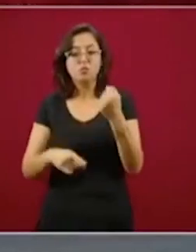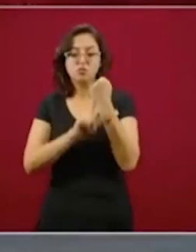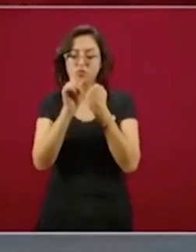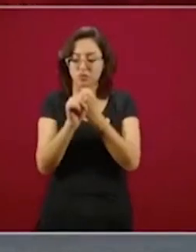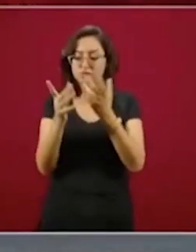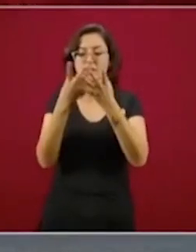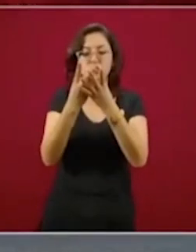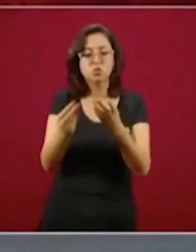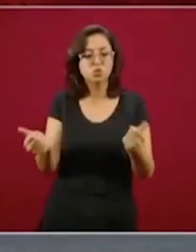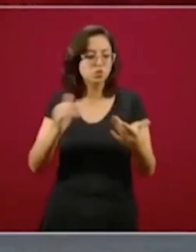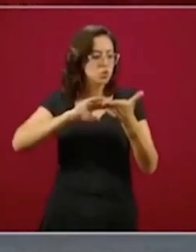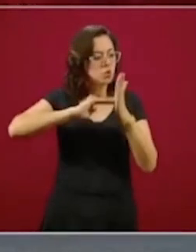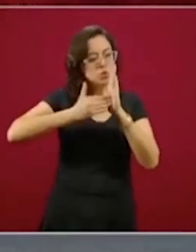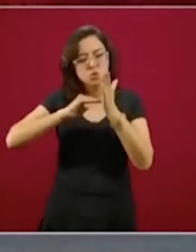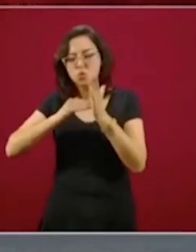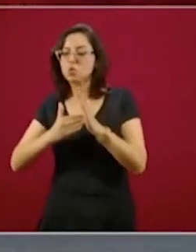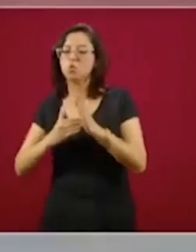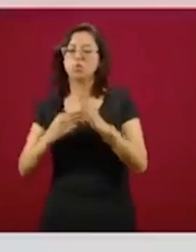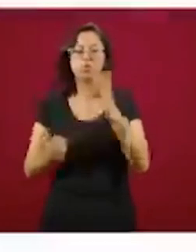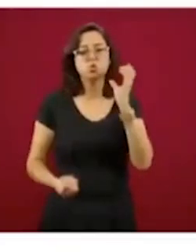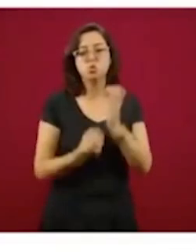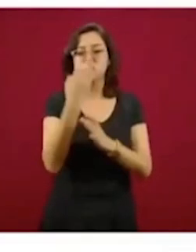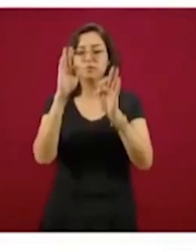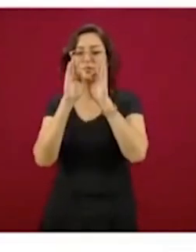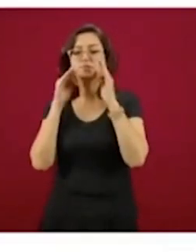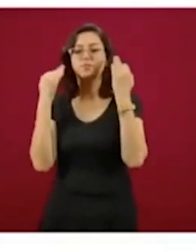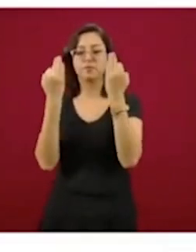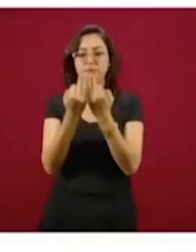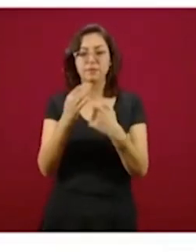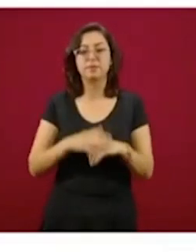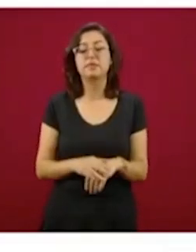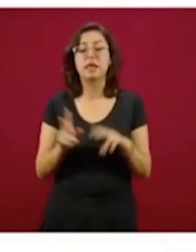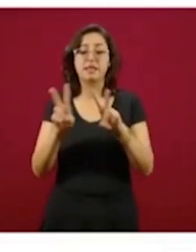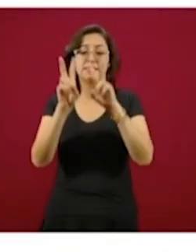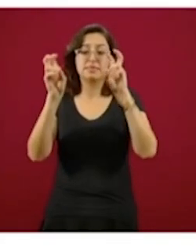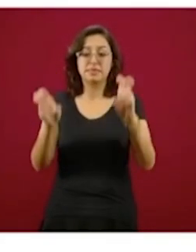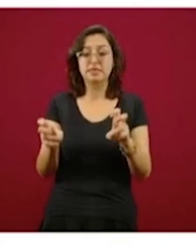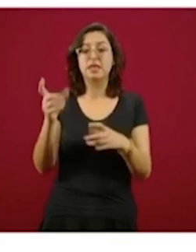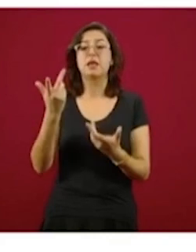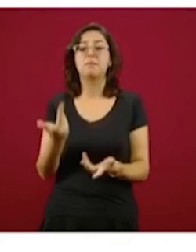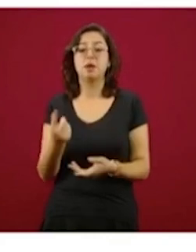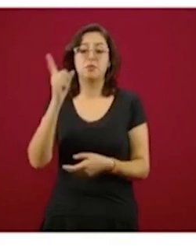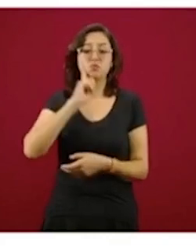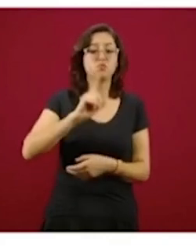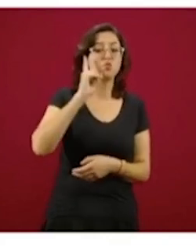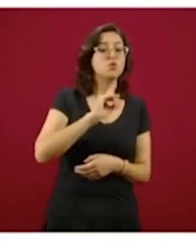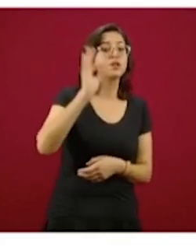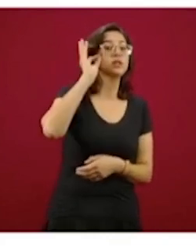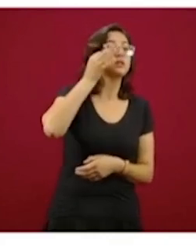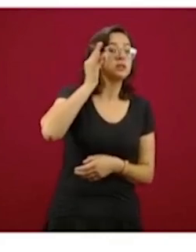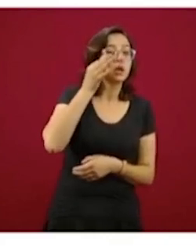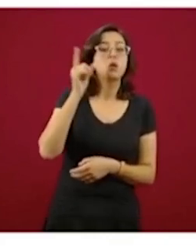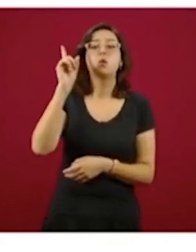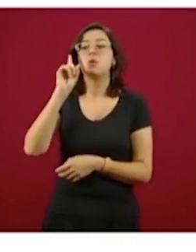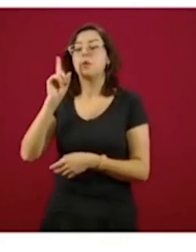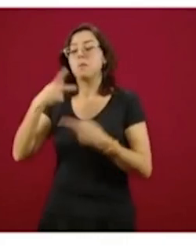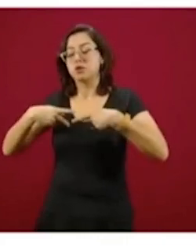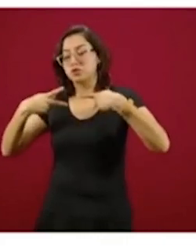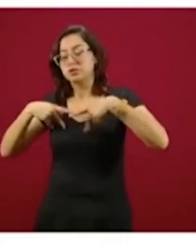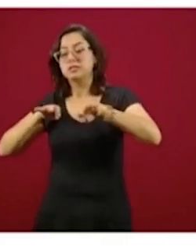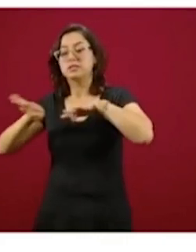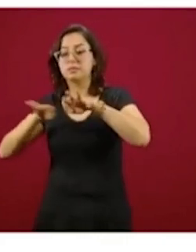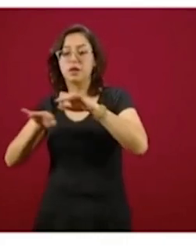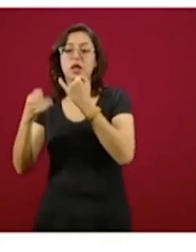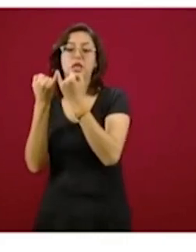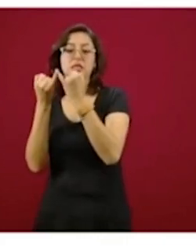El crédito solidario a la palabra para trabajadoras del hogar y para trabajadores independientes forma parte